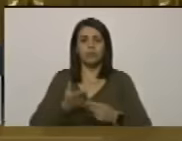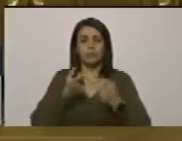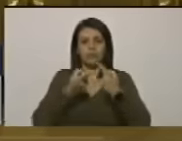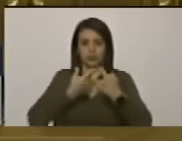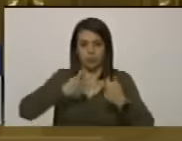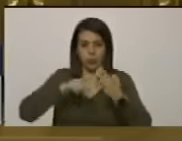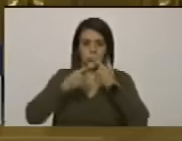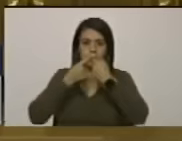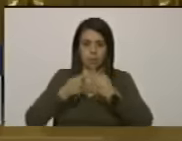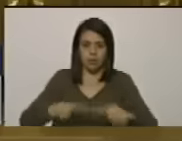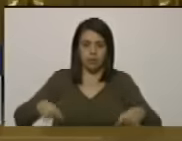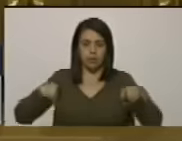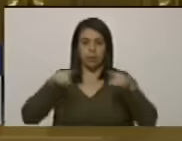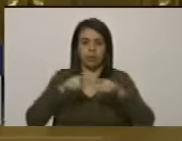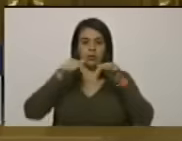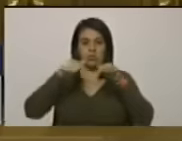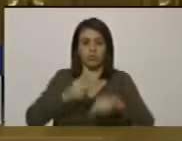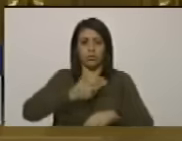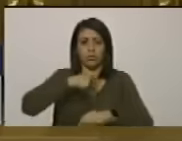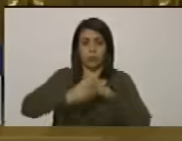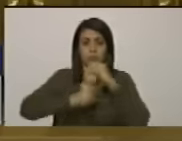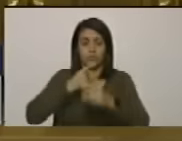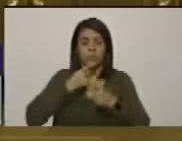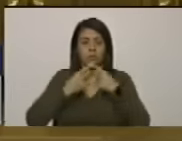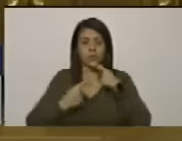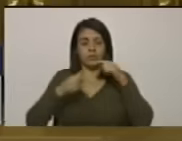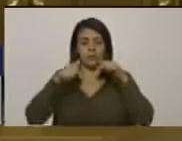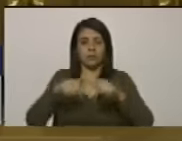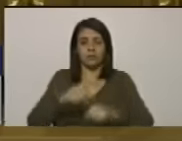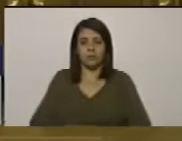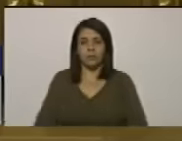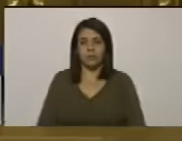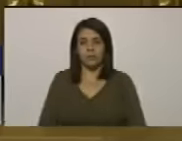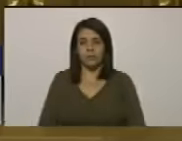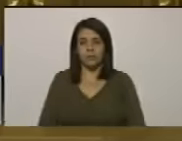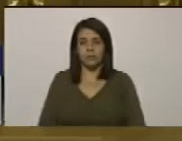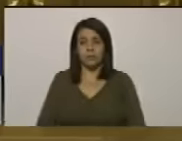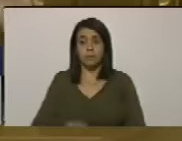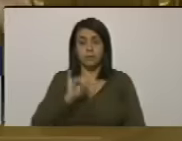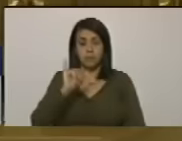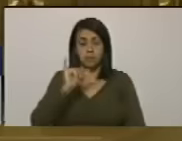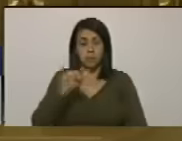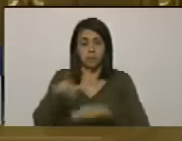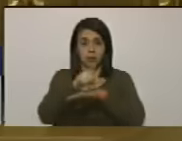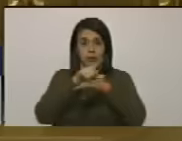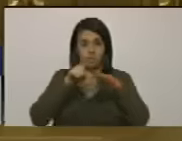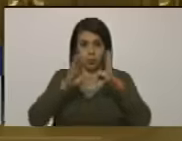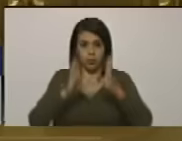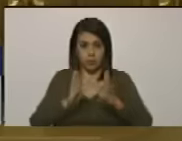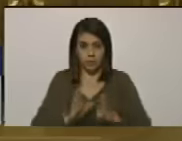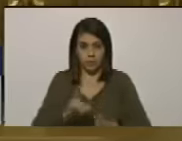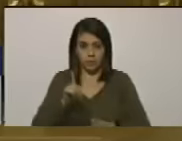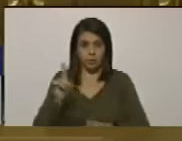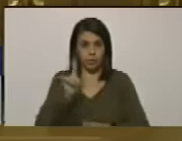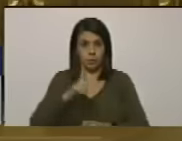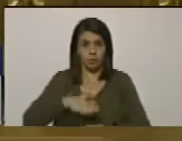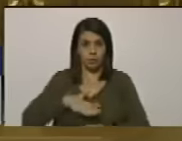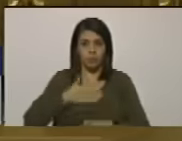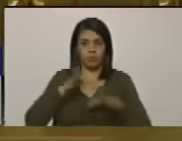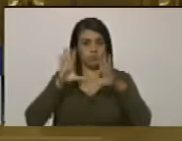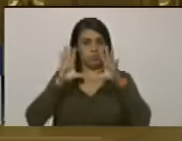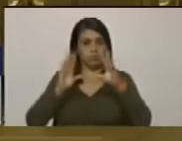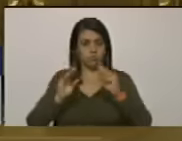diferencias. Hoy nosotros tenemos que decirle al propio gobierno que no se puede